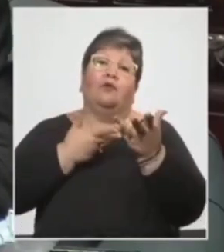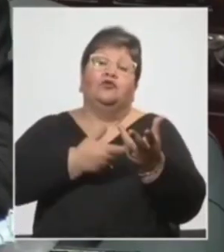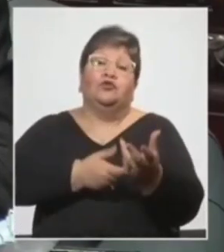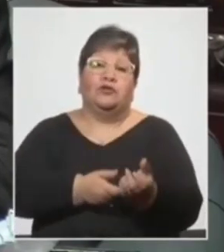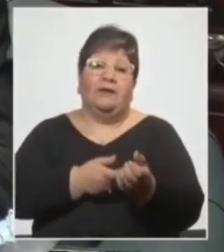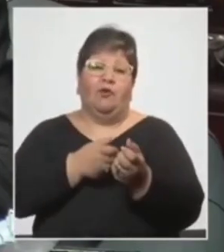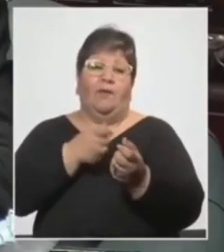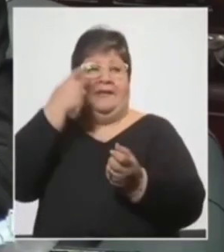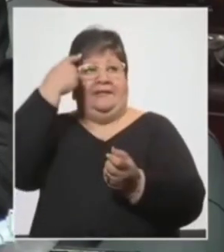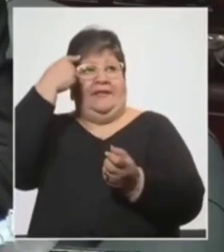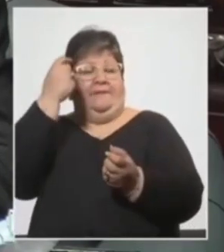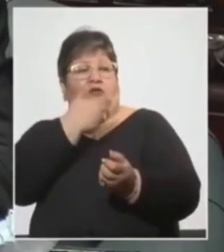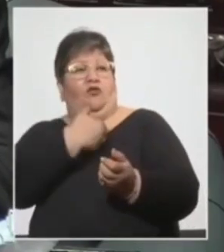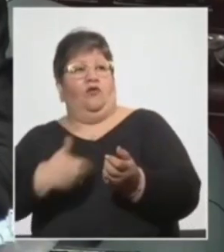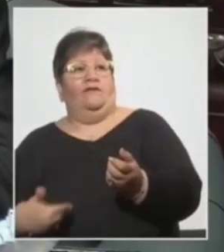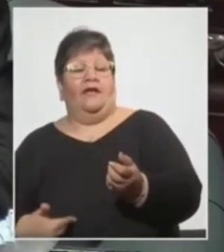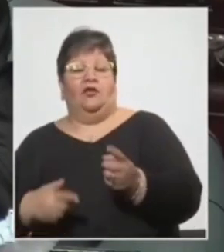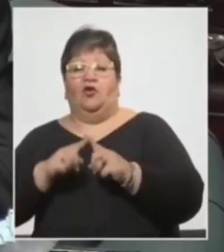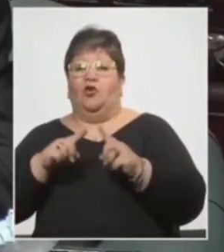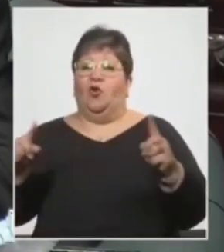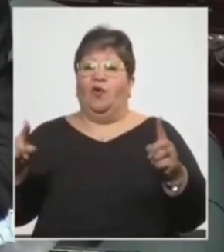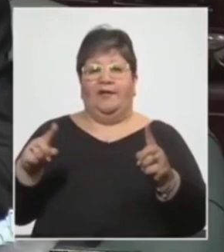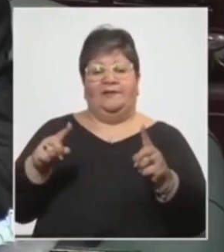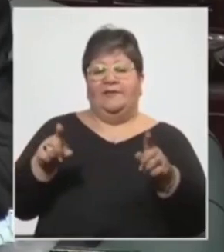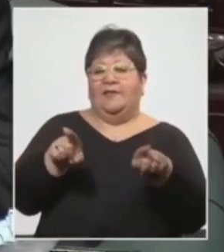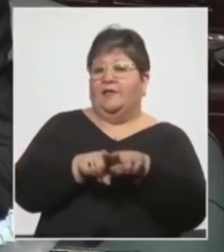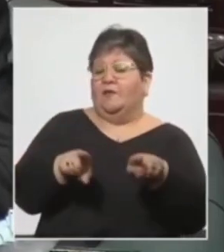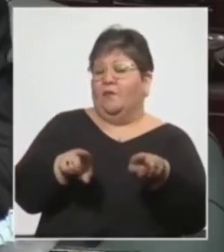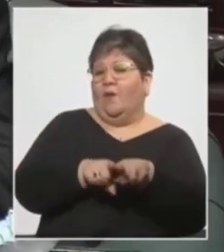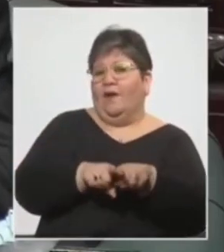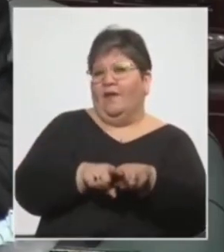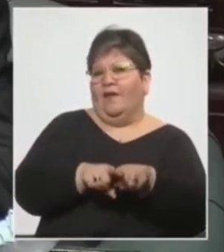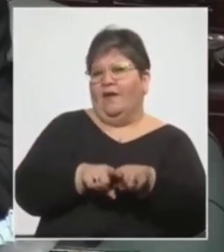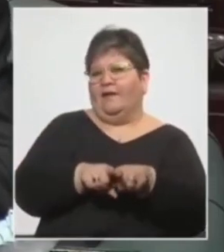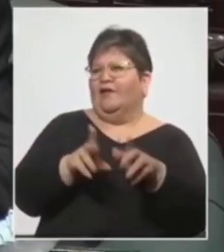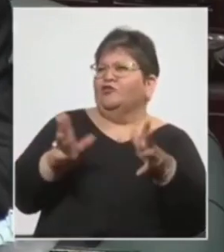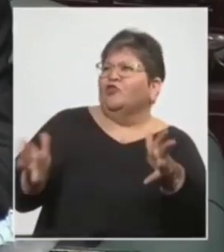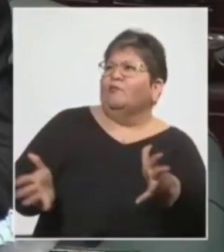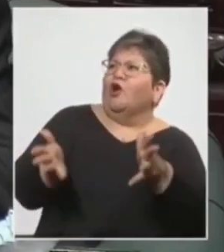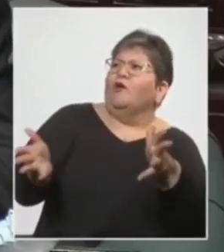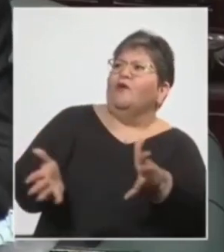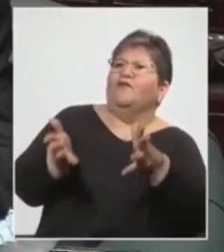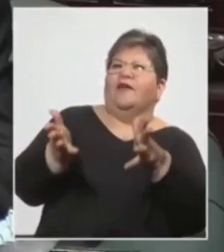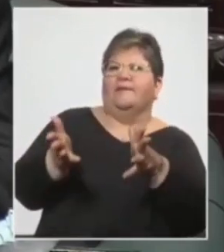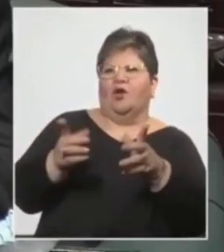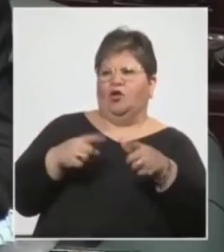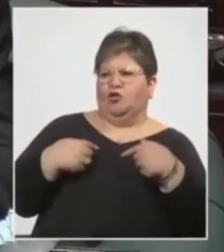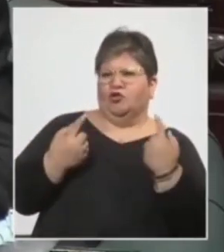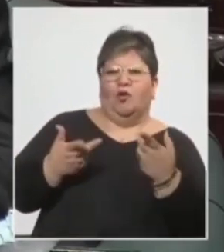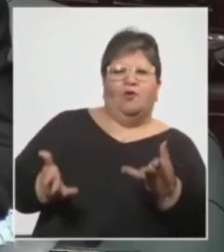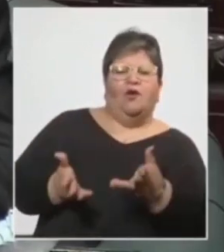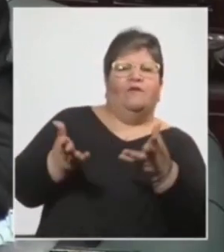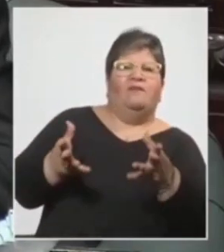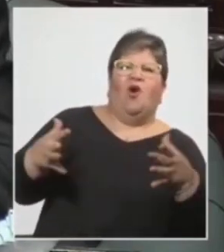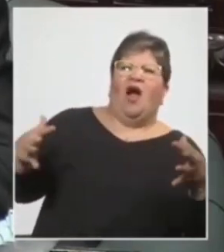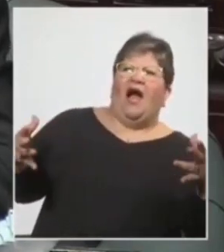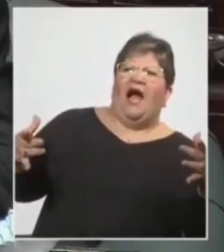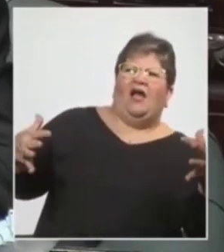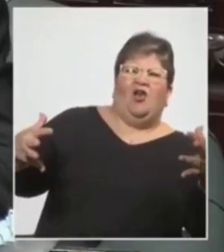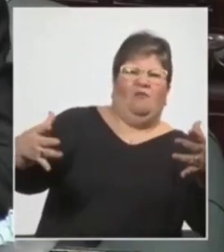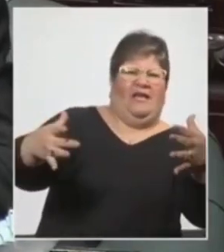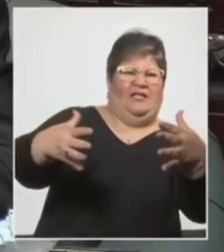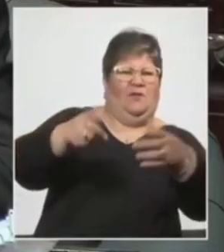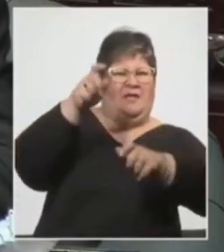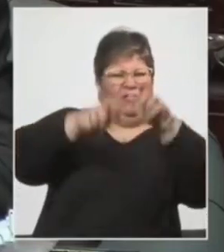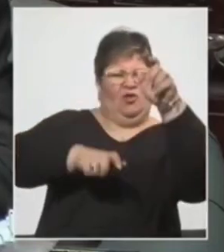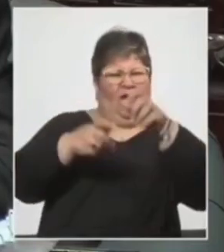puede transformarse en la caricatura de que estamos promoviendo aglomeraciones, de que no estamos